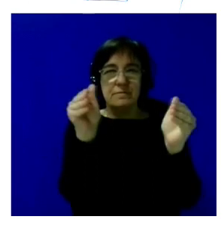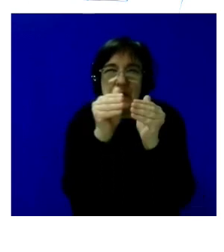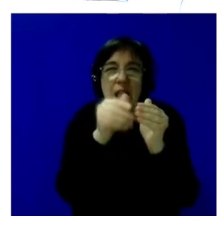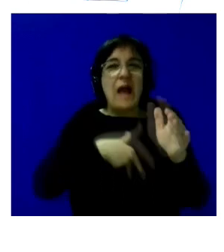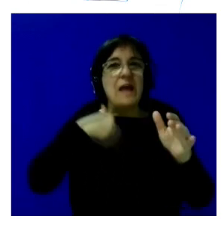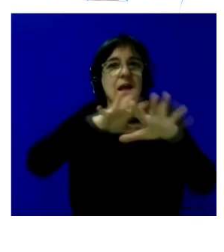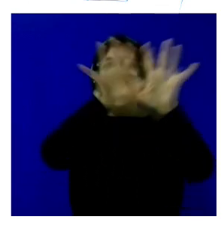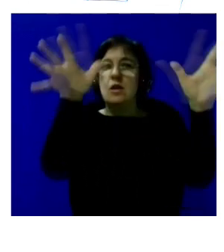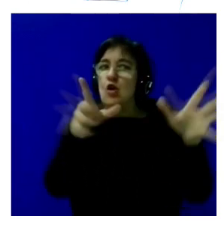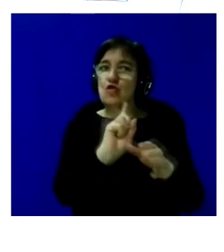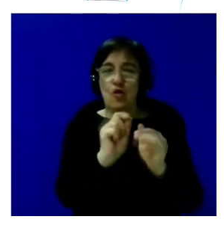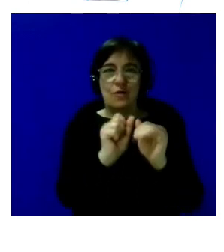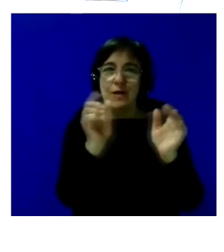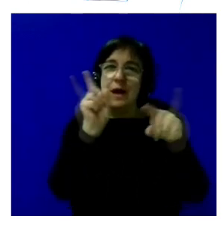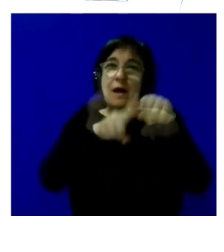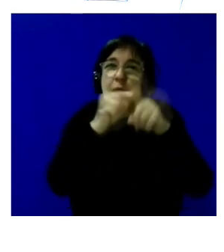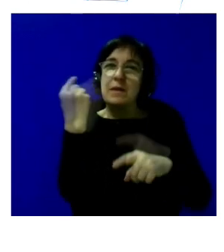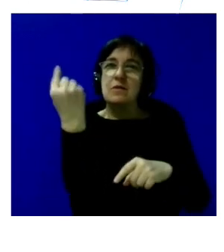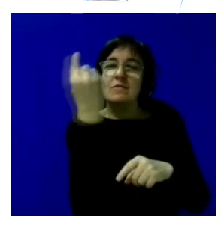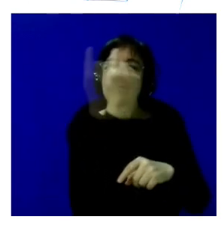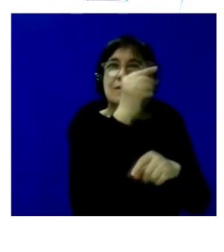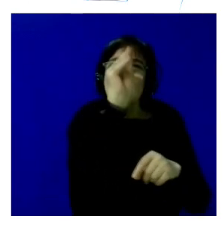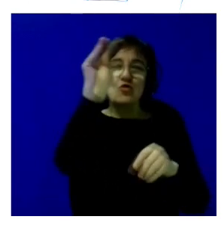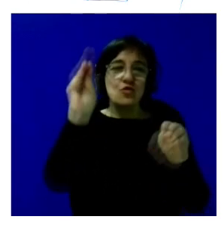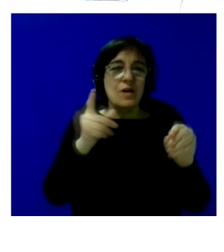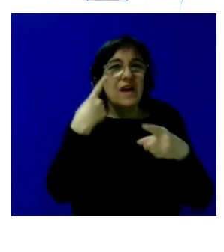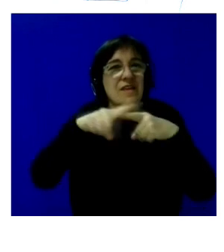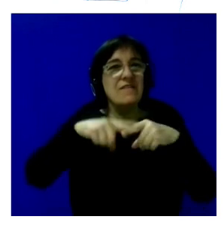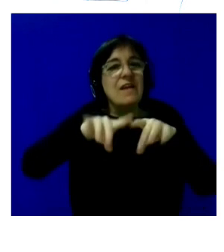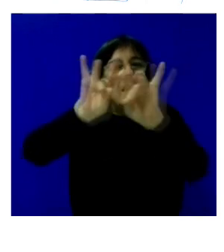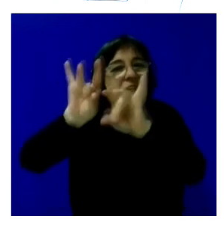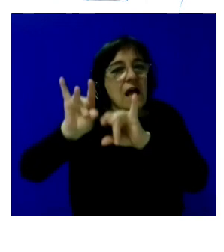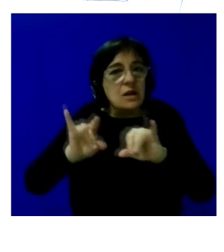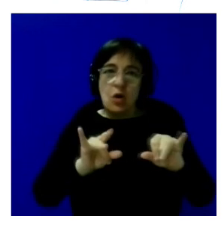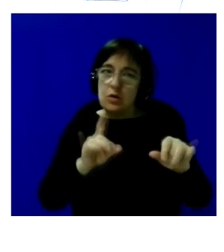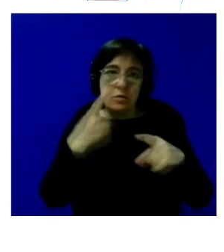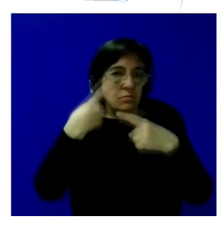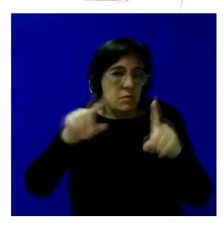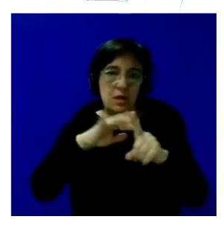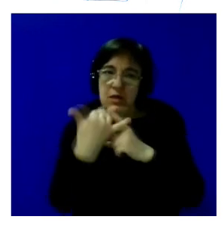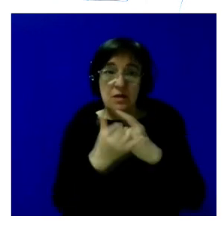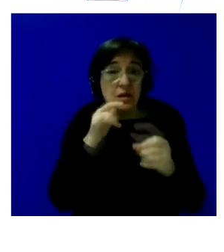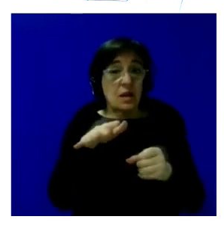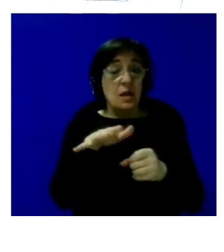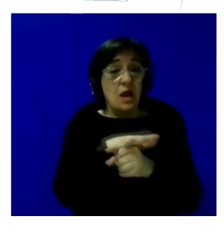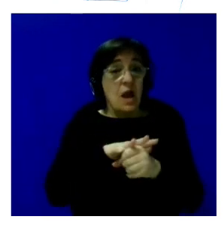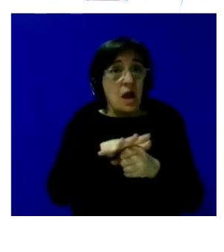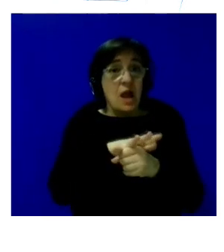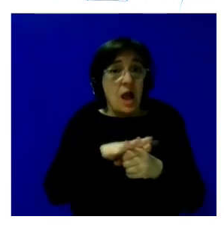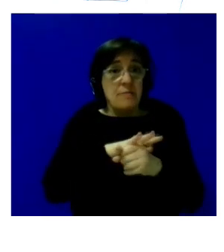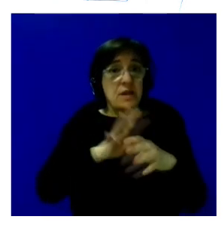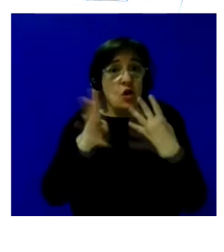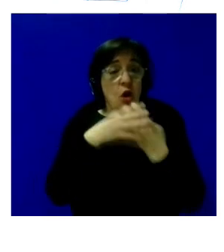porque las circunstancias son muy diferentes dependiendo de los territorios y en el ámbito penitenciario pues